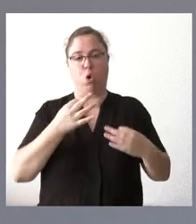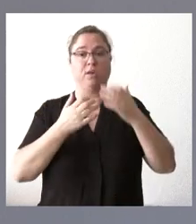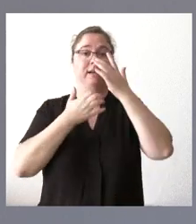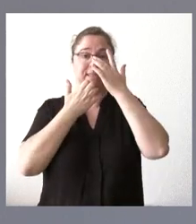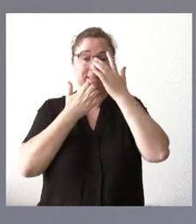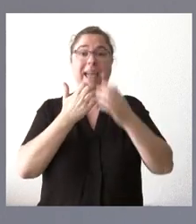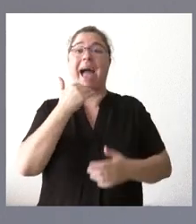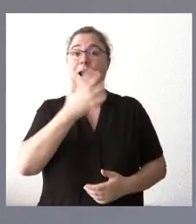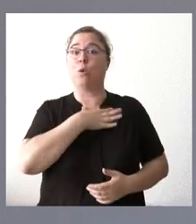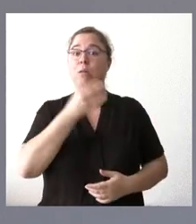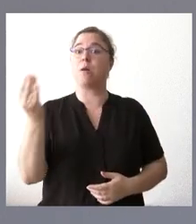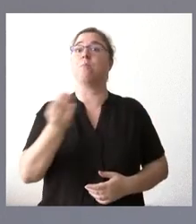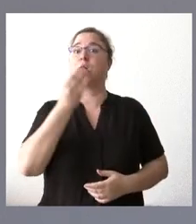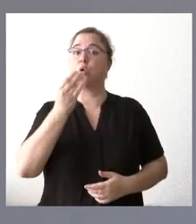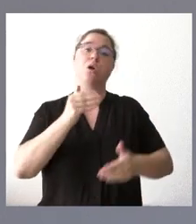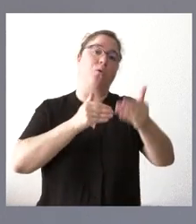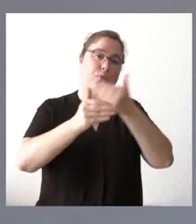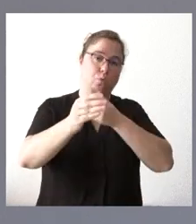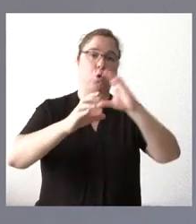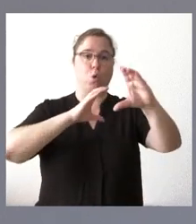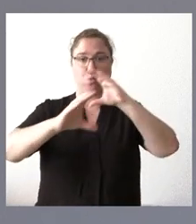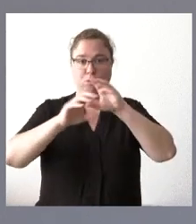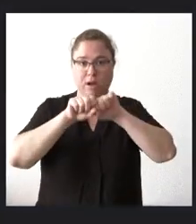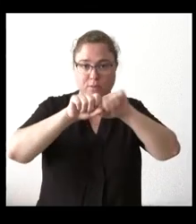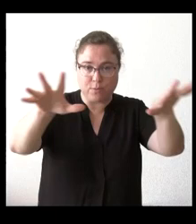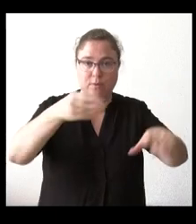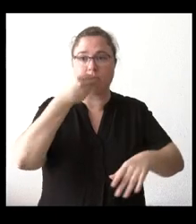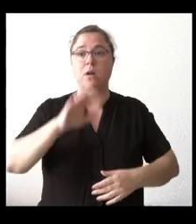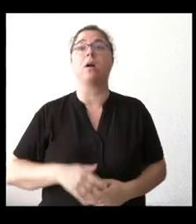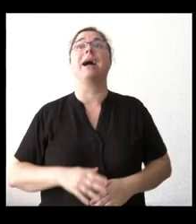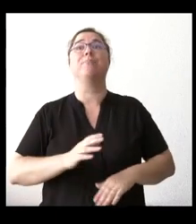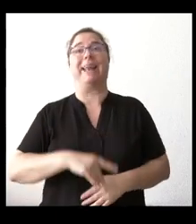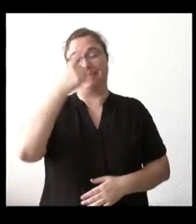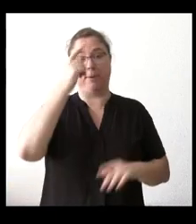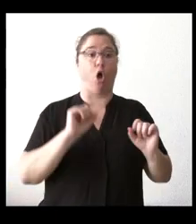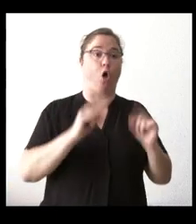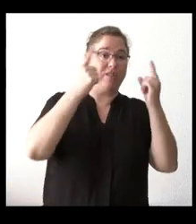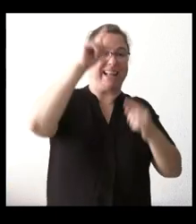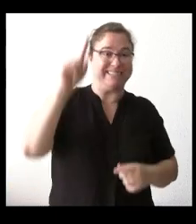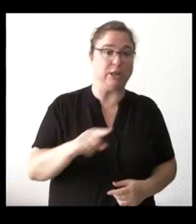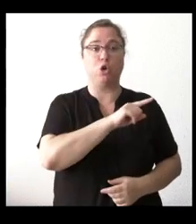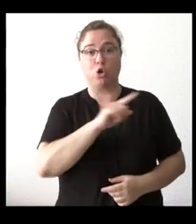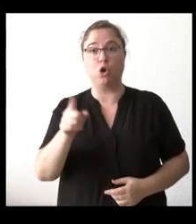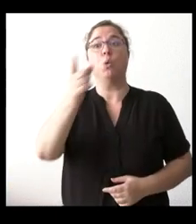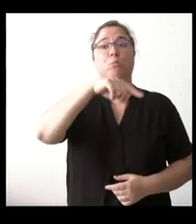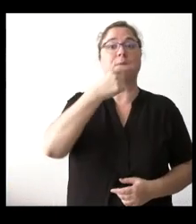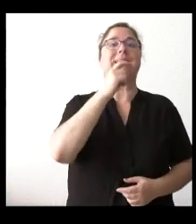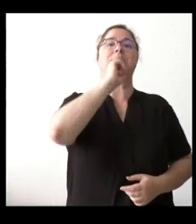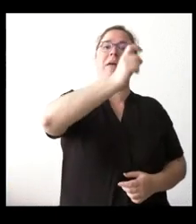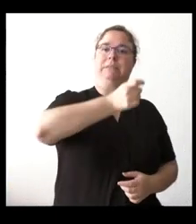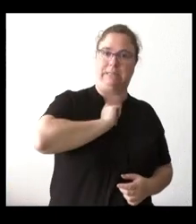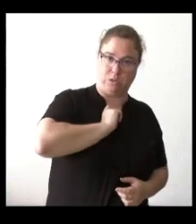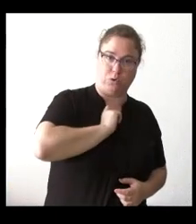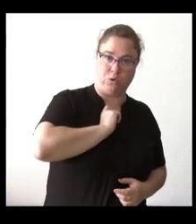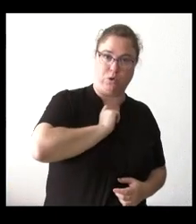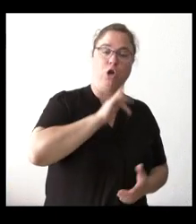podemos mejorar en el futuro en temas de comunicación, lo haremos. No, si es por saber si es oficial o no, porque ustedes nos hablan de que se les ha comunicado, de que